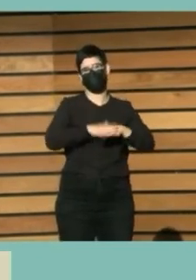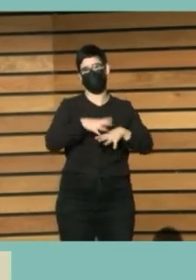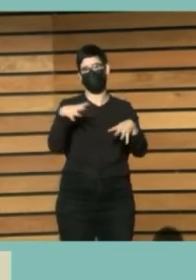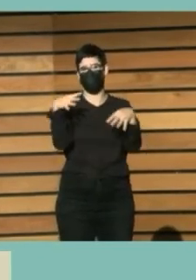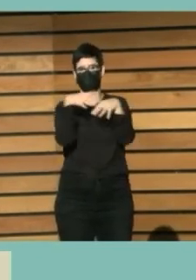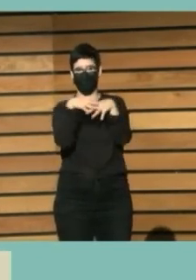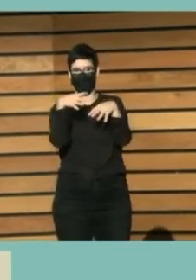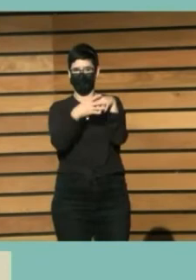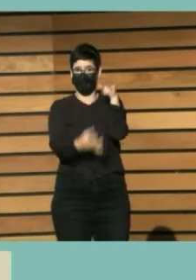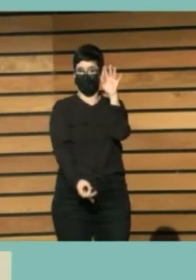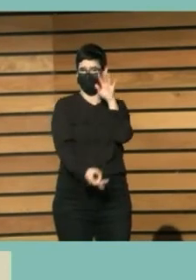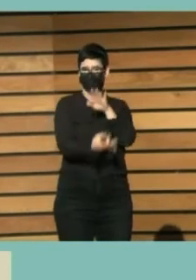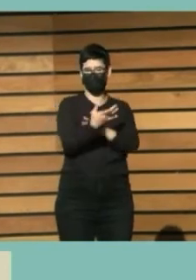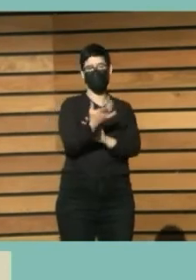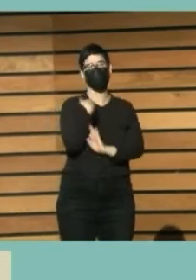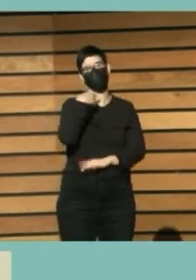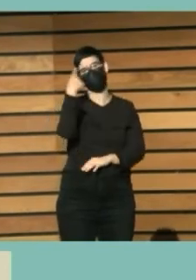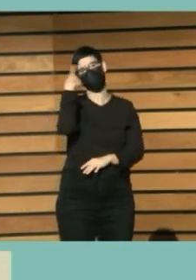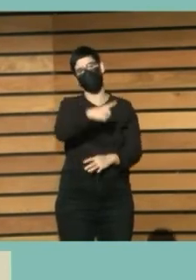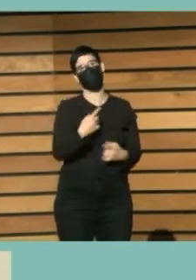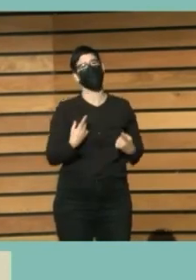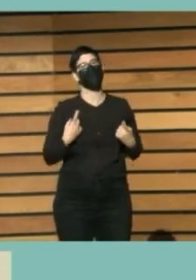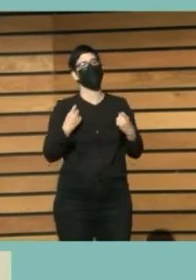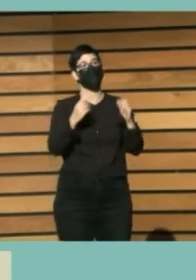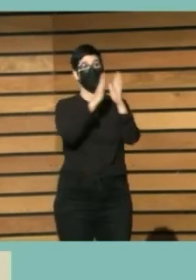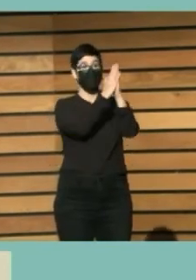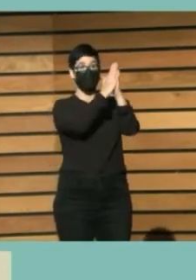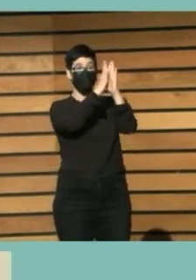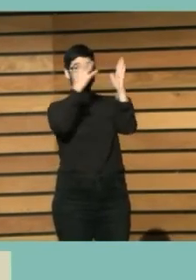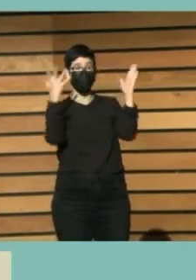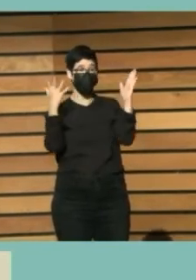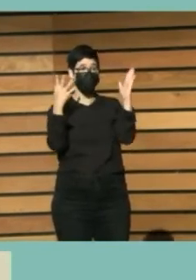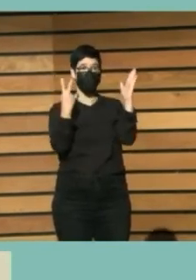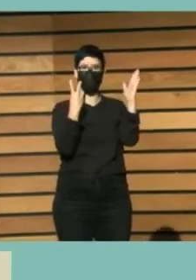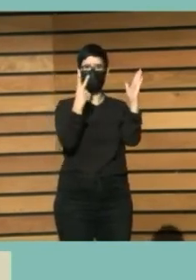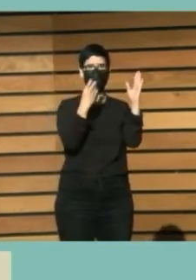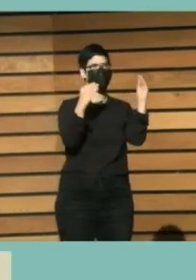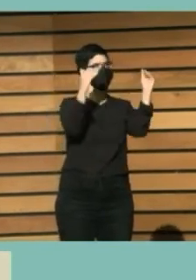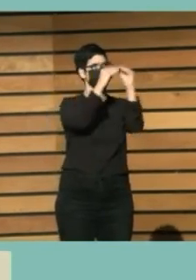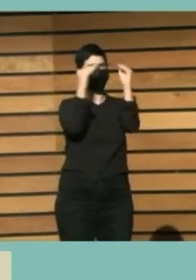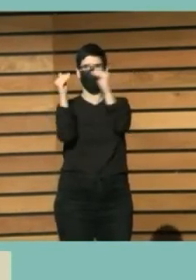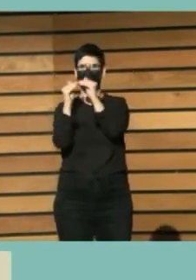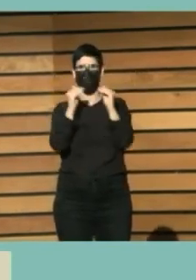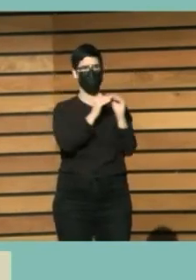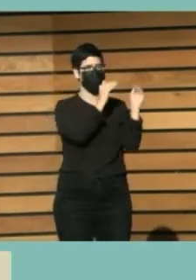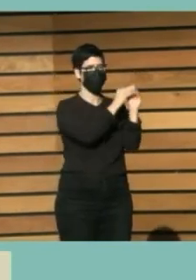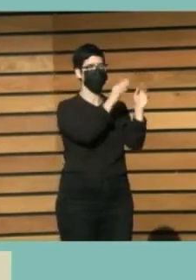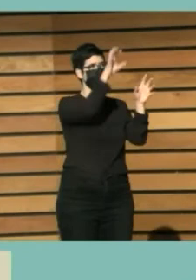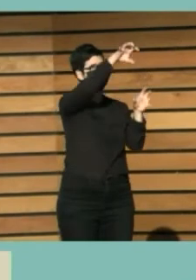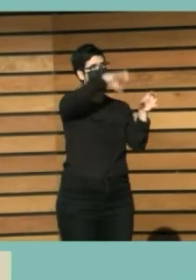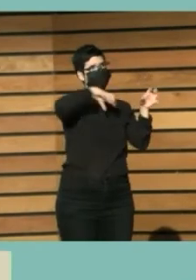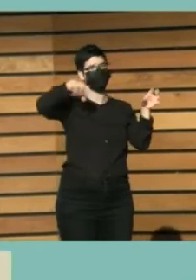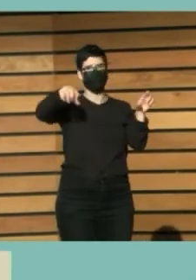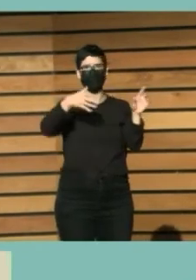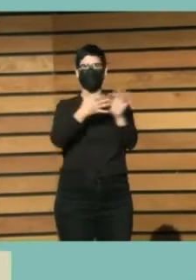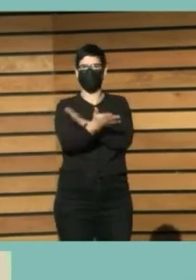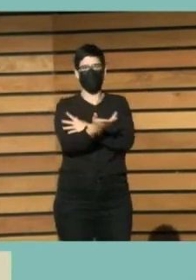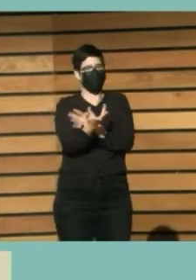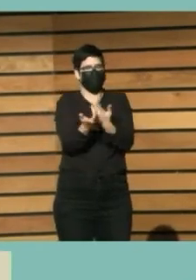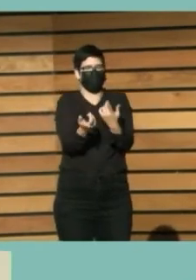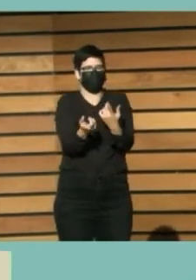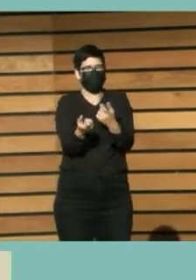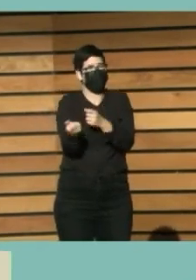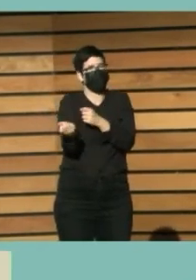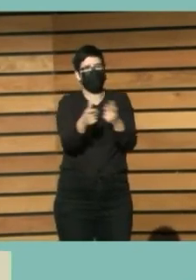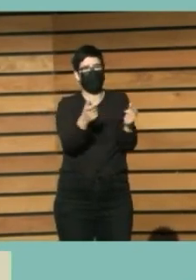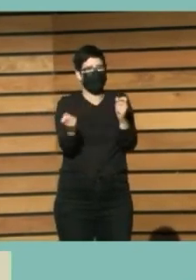proponemos o lo que sabemos es que no pueden haber dos bibliotecas iguales. Nosotros no estamos proponiendo una franquicia de bibliotecas. Lo que estamos